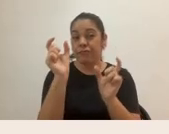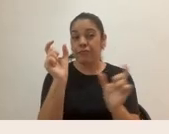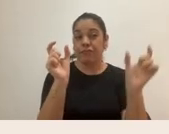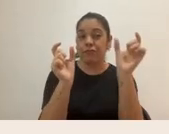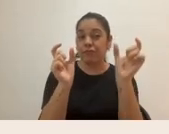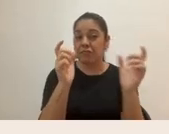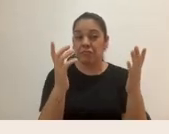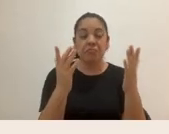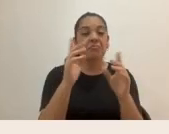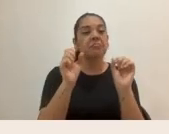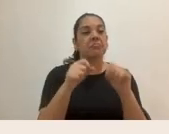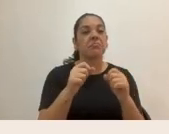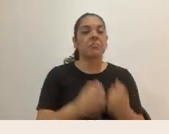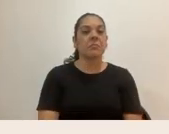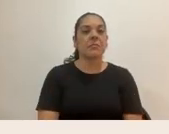palabras.